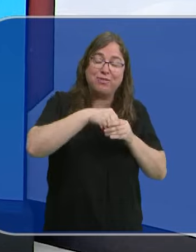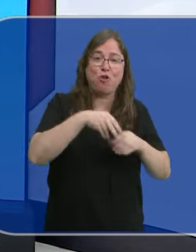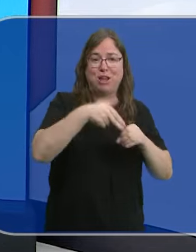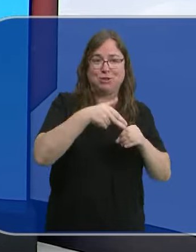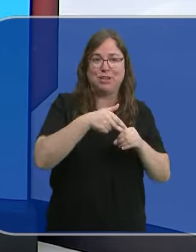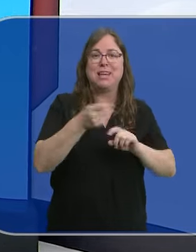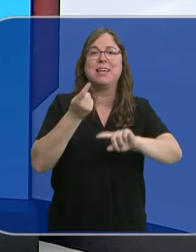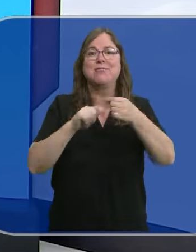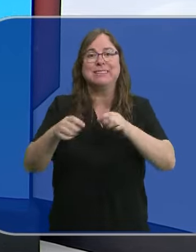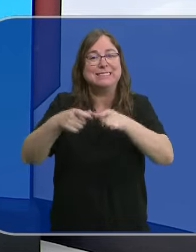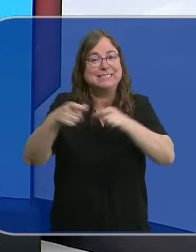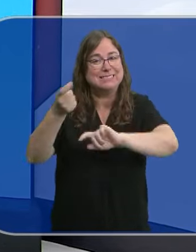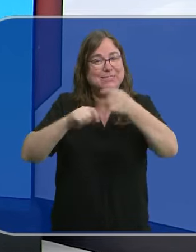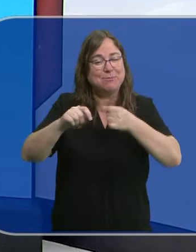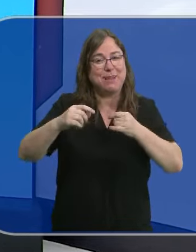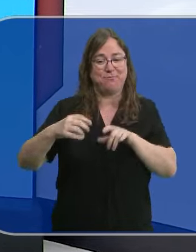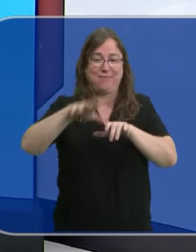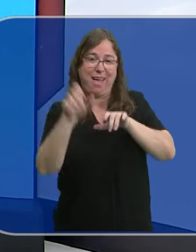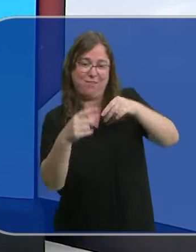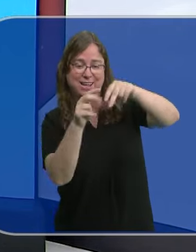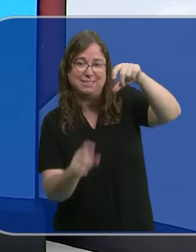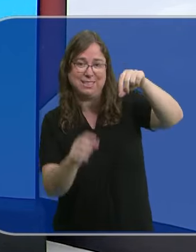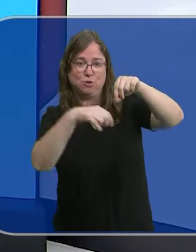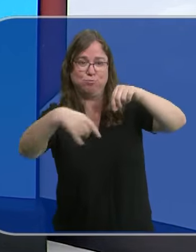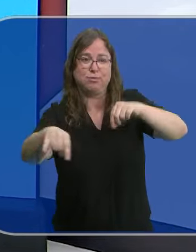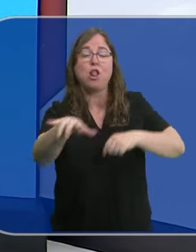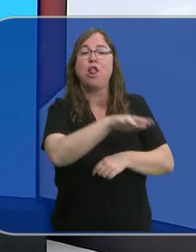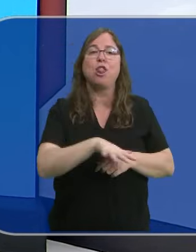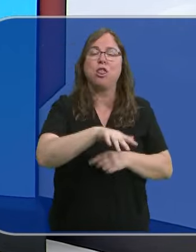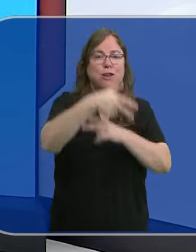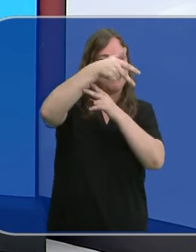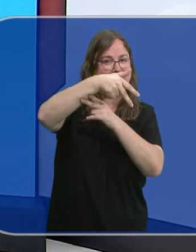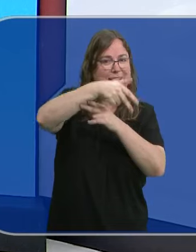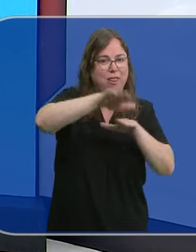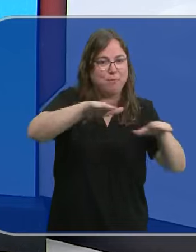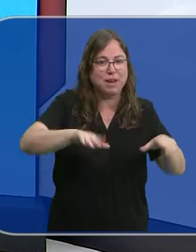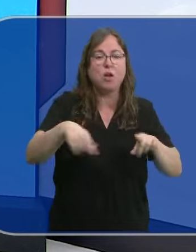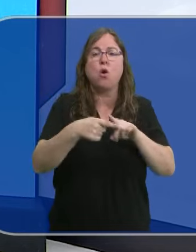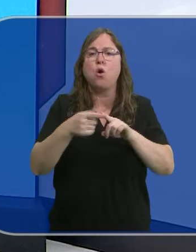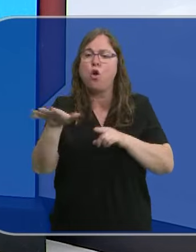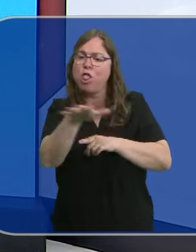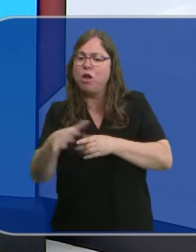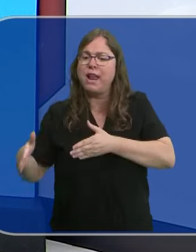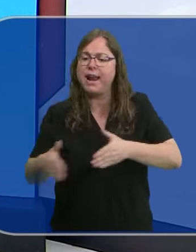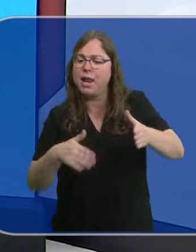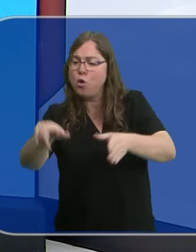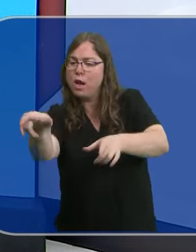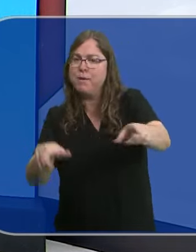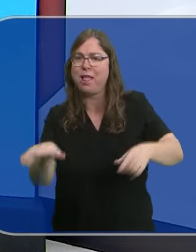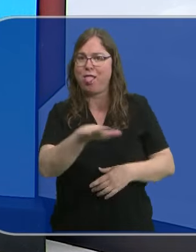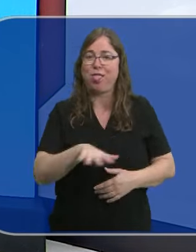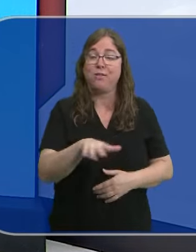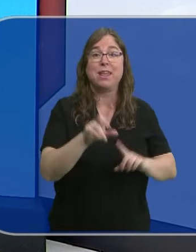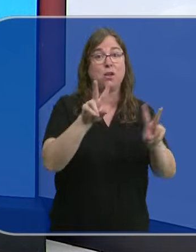servicio, venta de billetes para la operación Paso del Estrecho, zona de estacionamiento seguro o delimitación de demarcaciones hidrográficas.